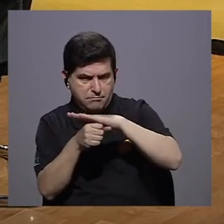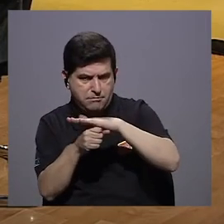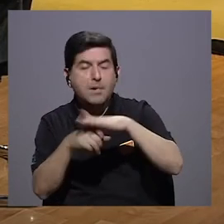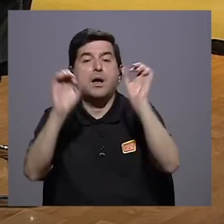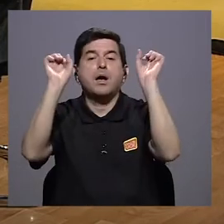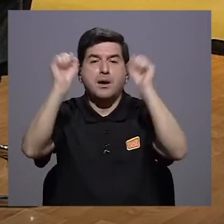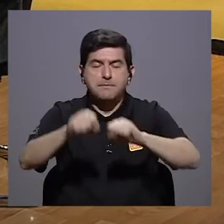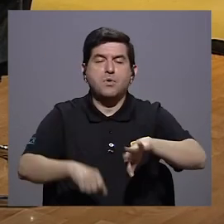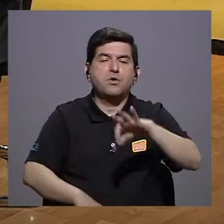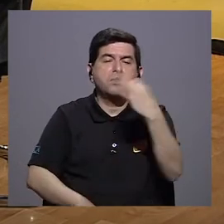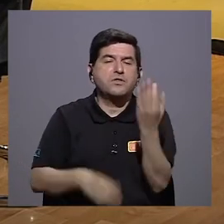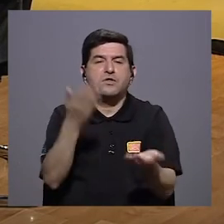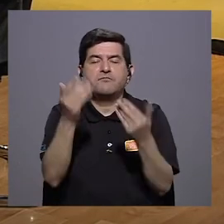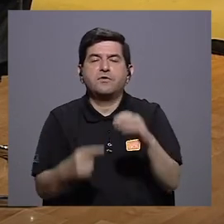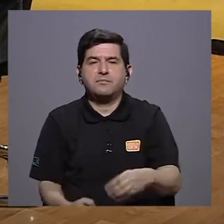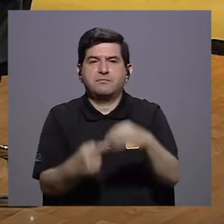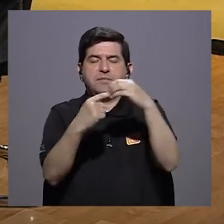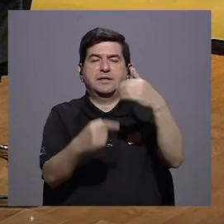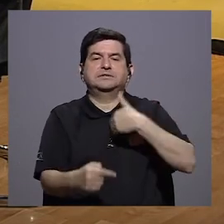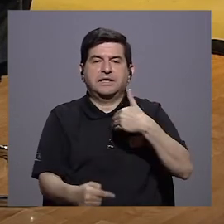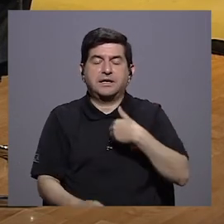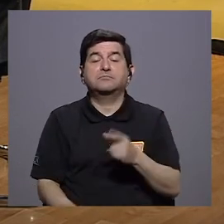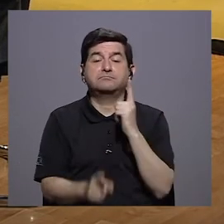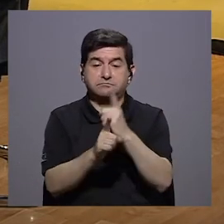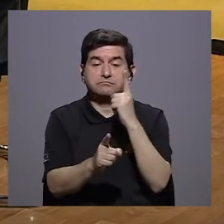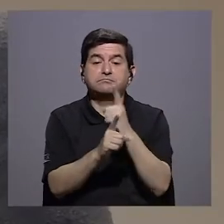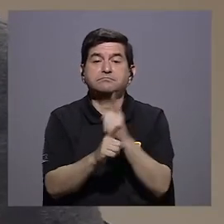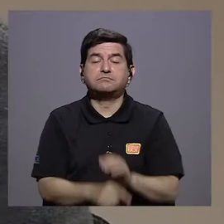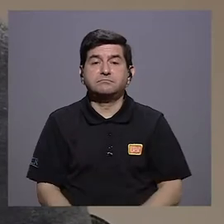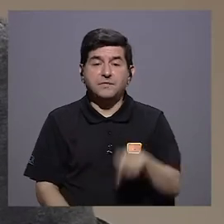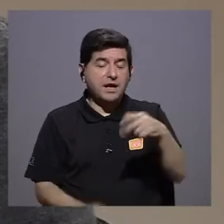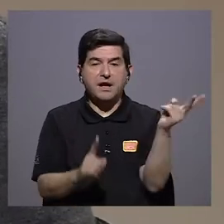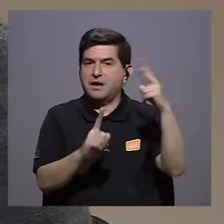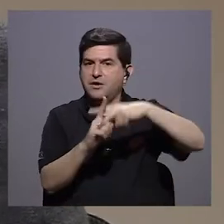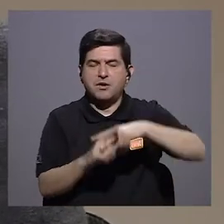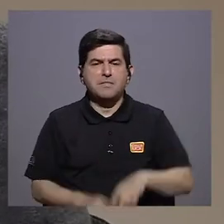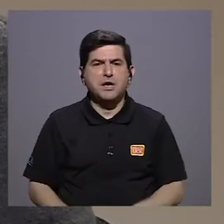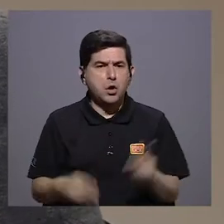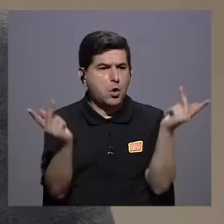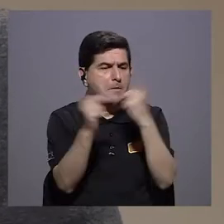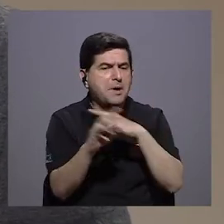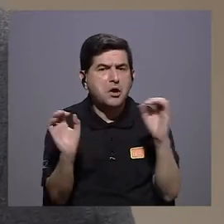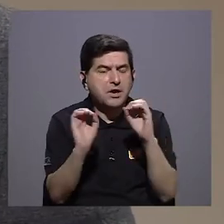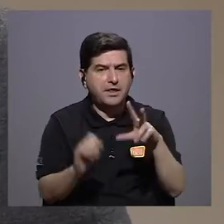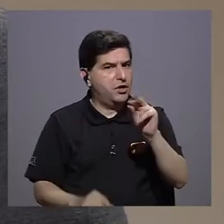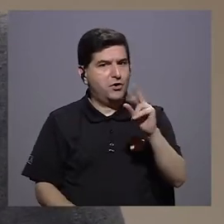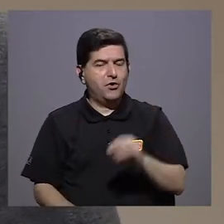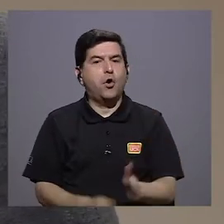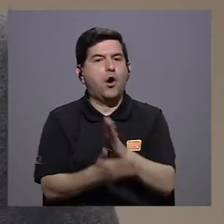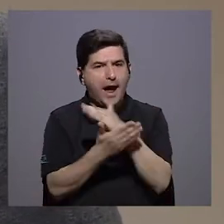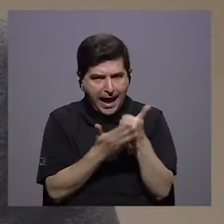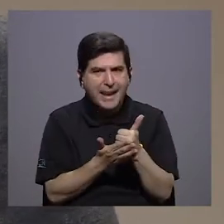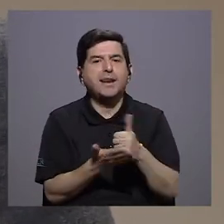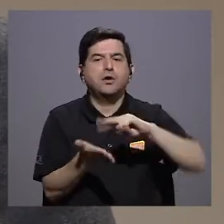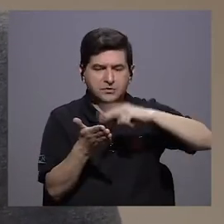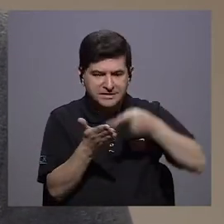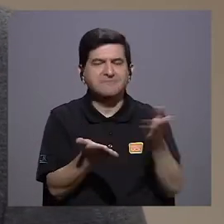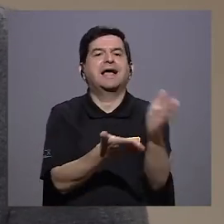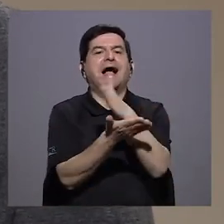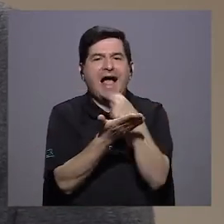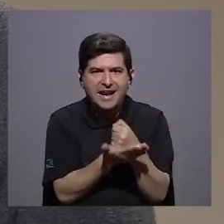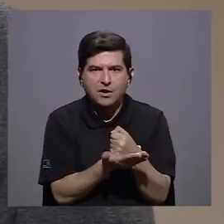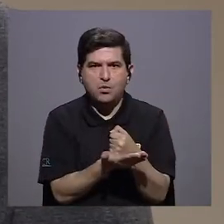va a ser de manera tal vez prioritaria tenerla también. Exactamente. Aquí no aplica el peor en nada. Aquí el algo es algo.